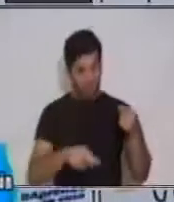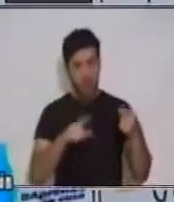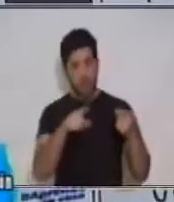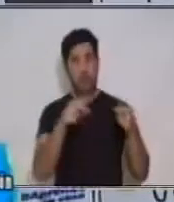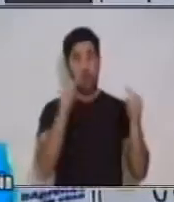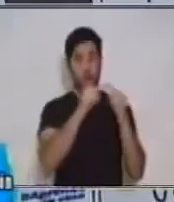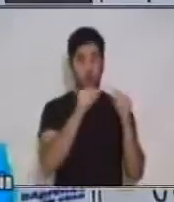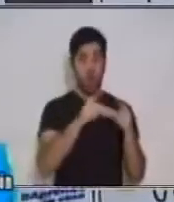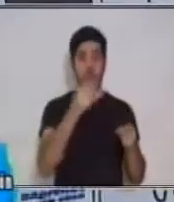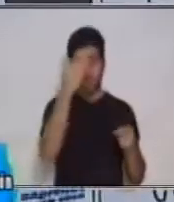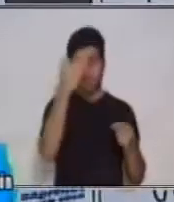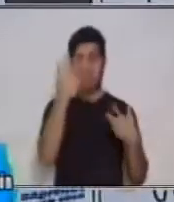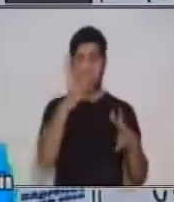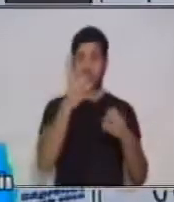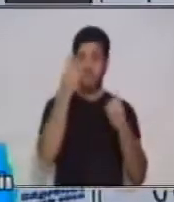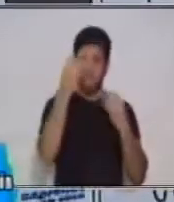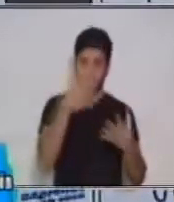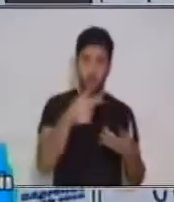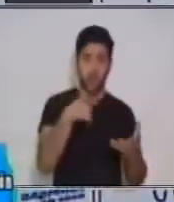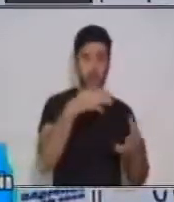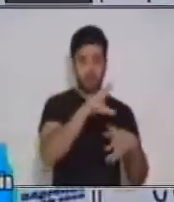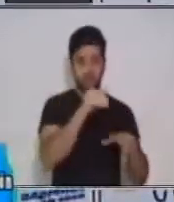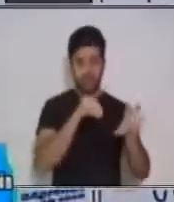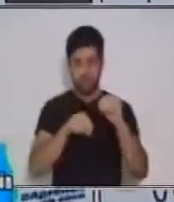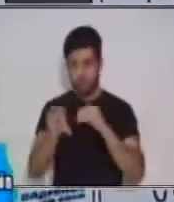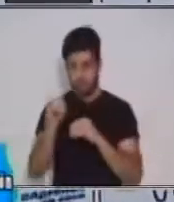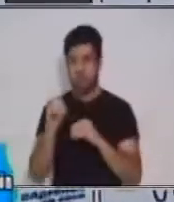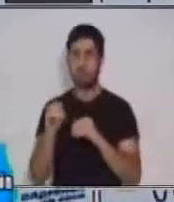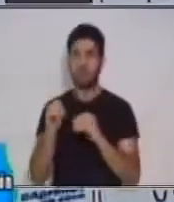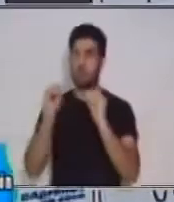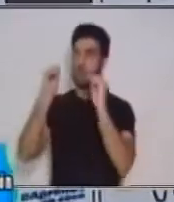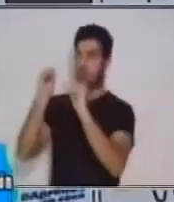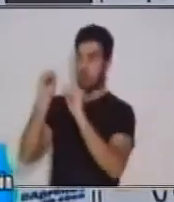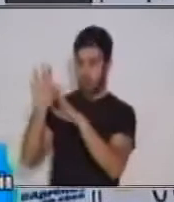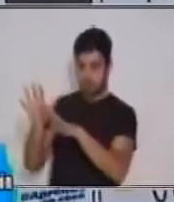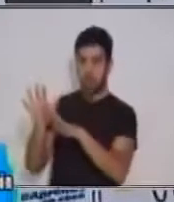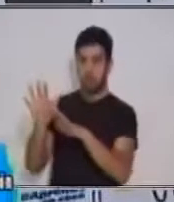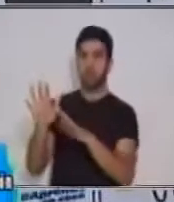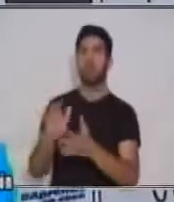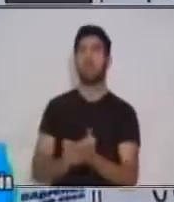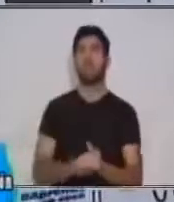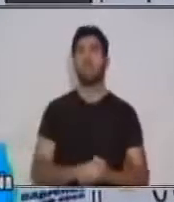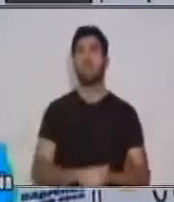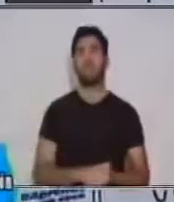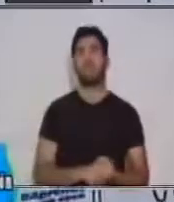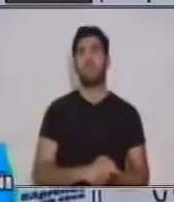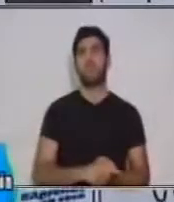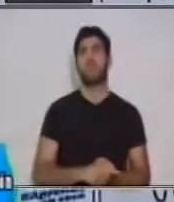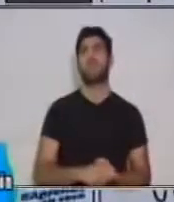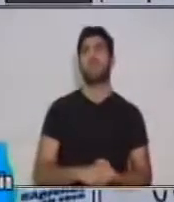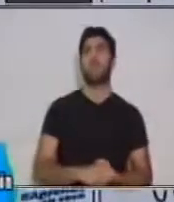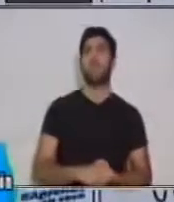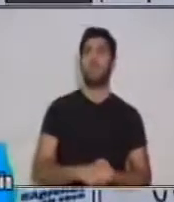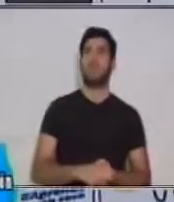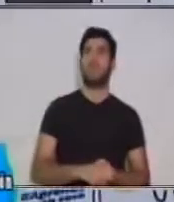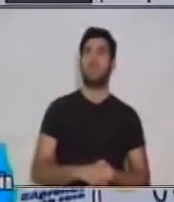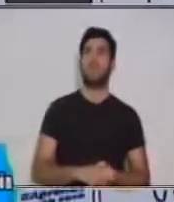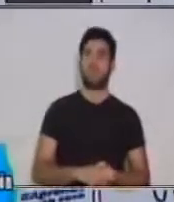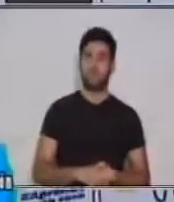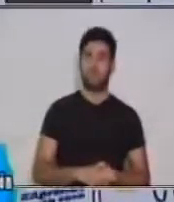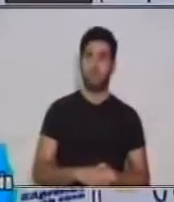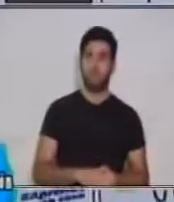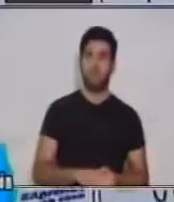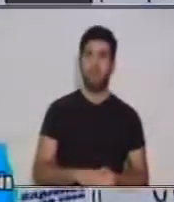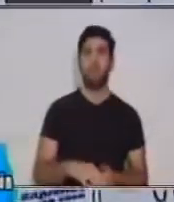y datos disponibles. No podemos hacer una introducción si no sabemos de qué se trata el texto. Para